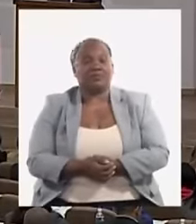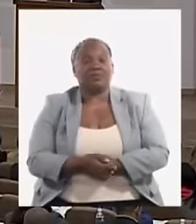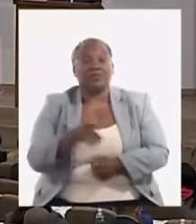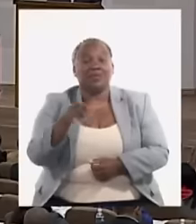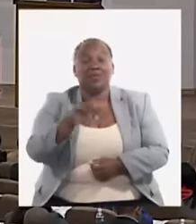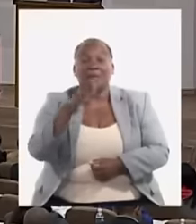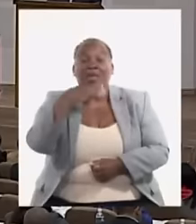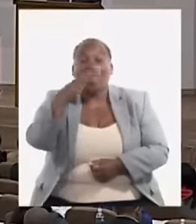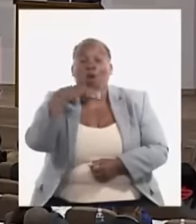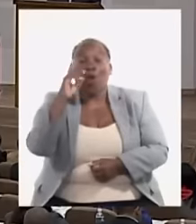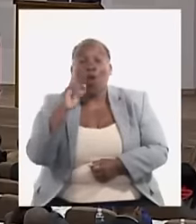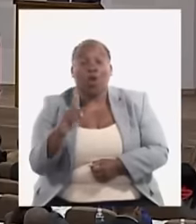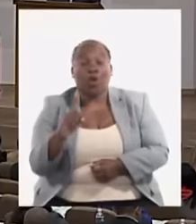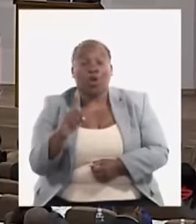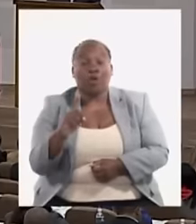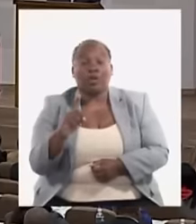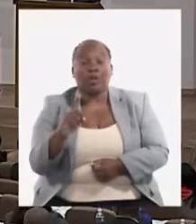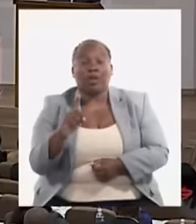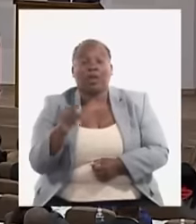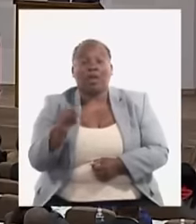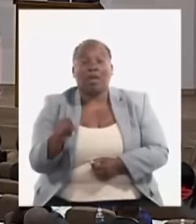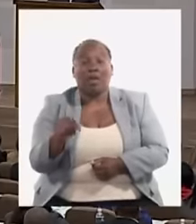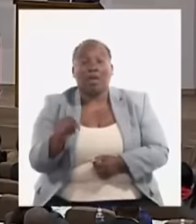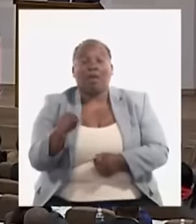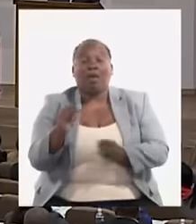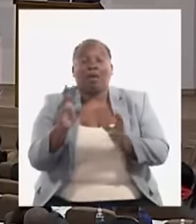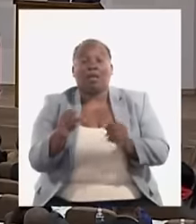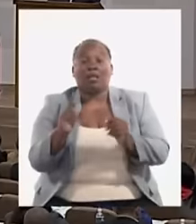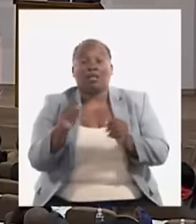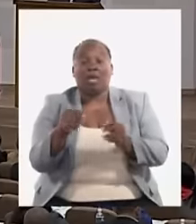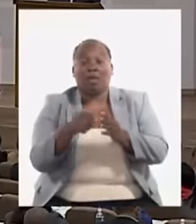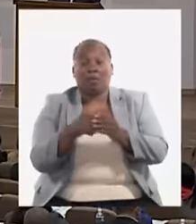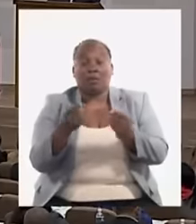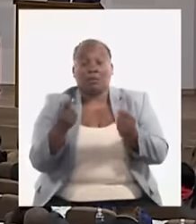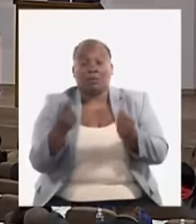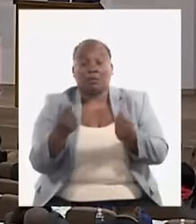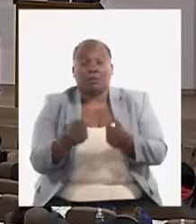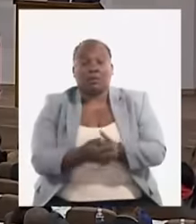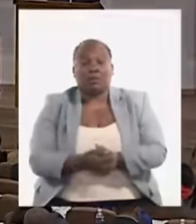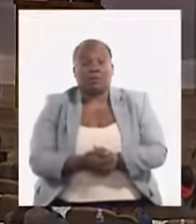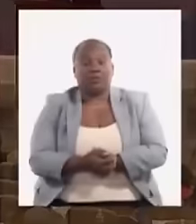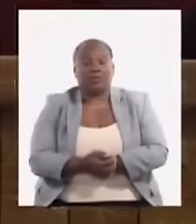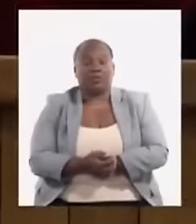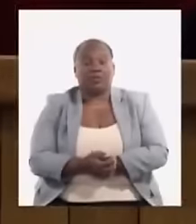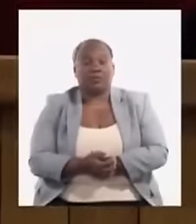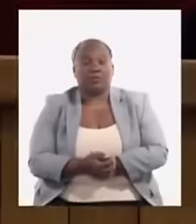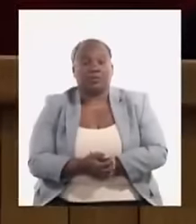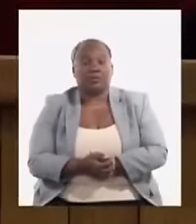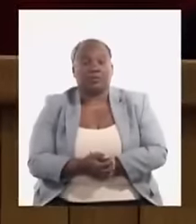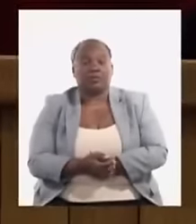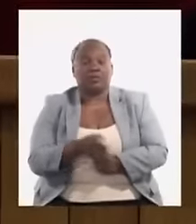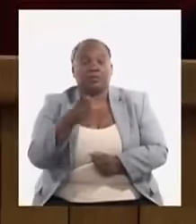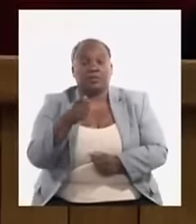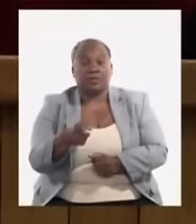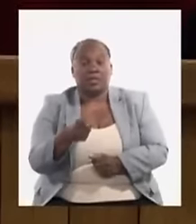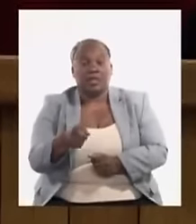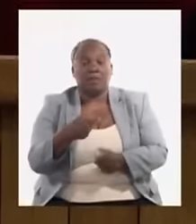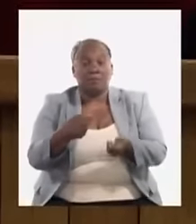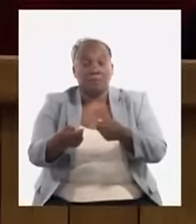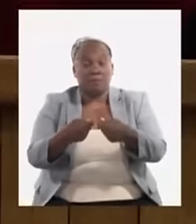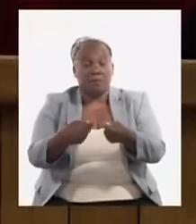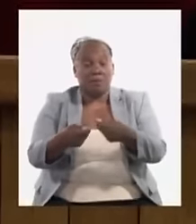peor aún, reteniendo grandes cantidades de efectivos y adquiriendo las divisas en los mercados